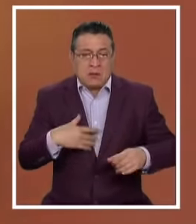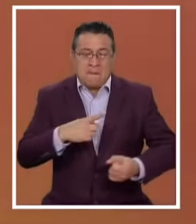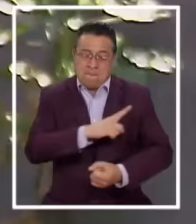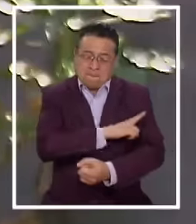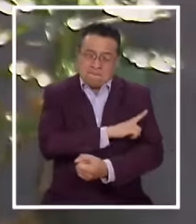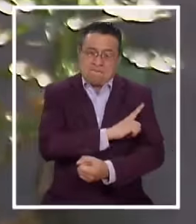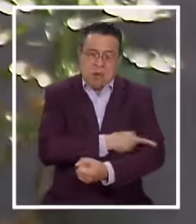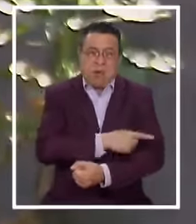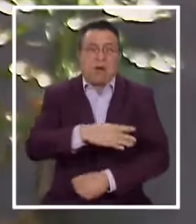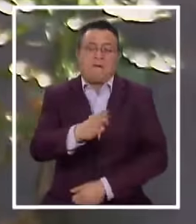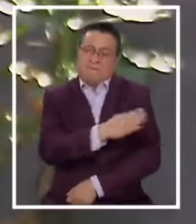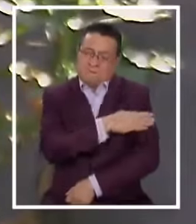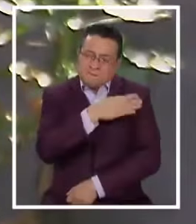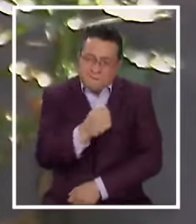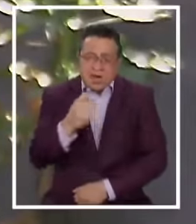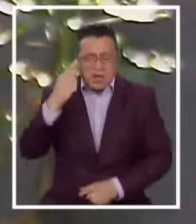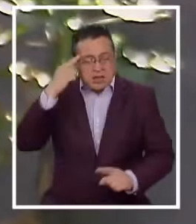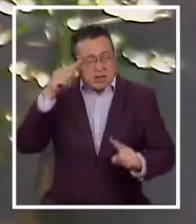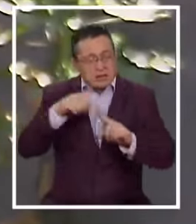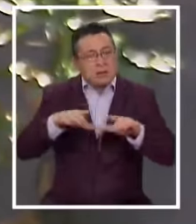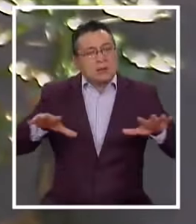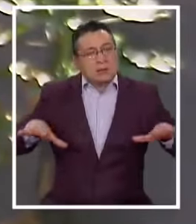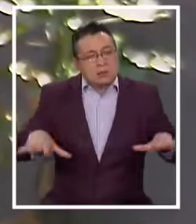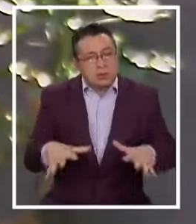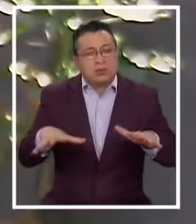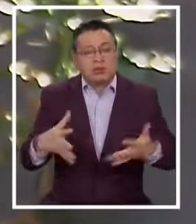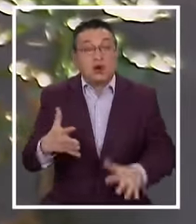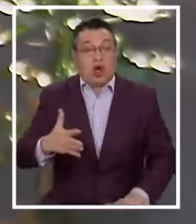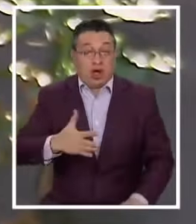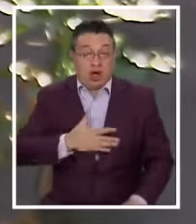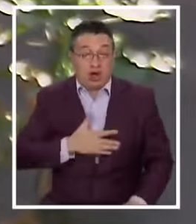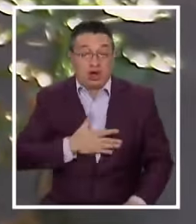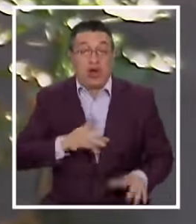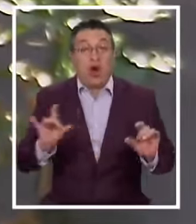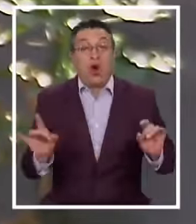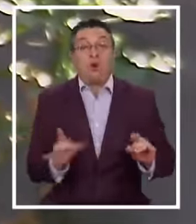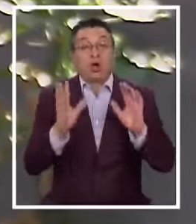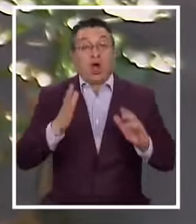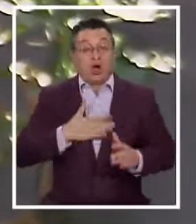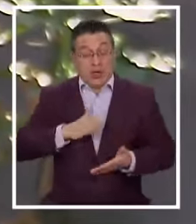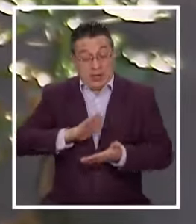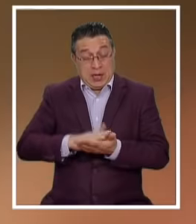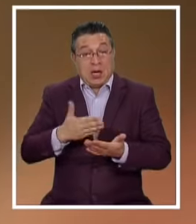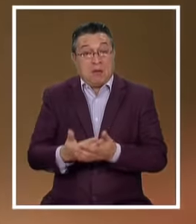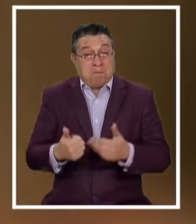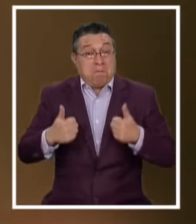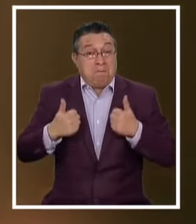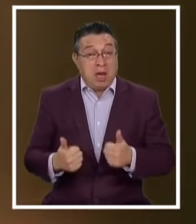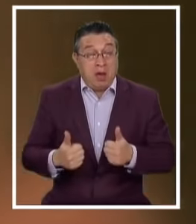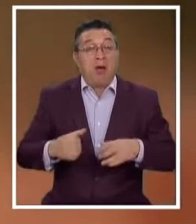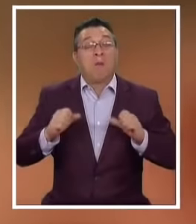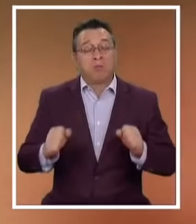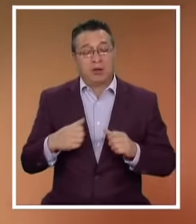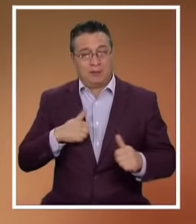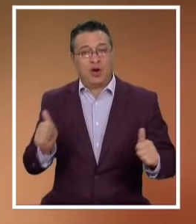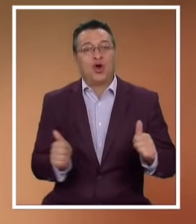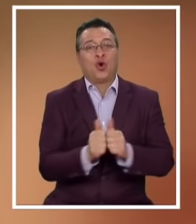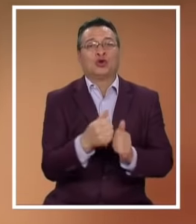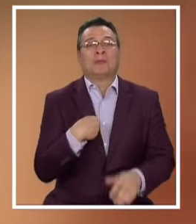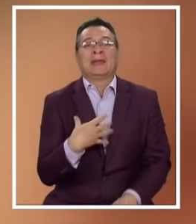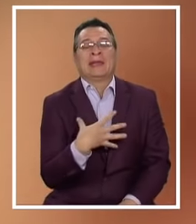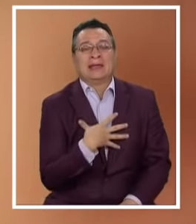esperanza De que yo Si me recuperaba Iba a poder Estar con mi hijo